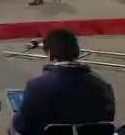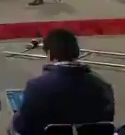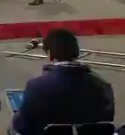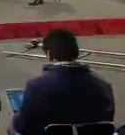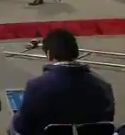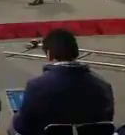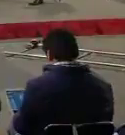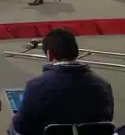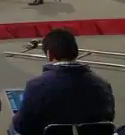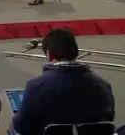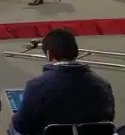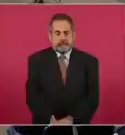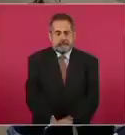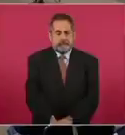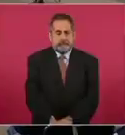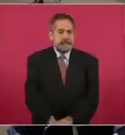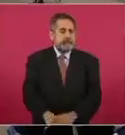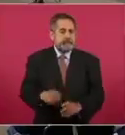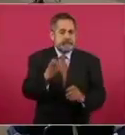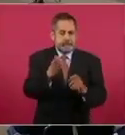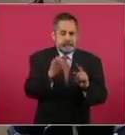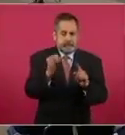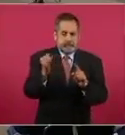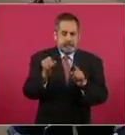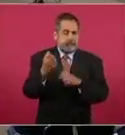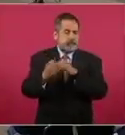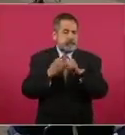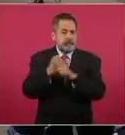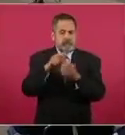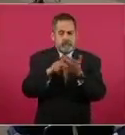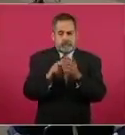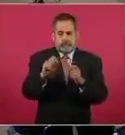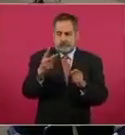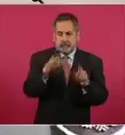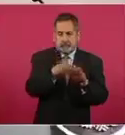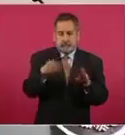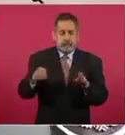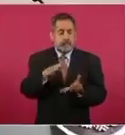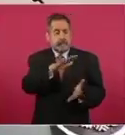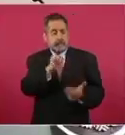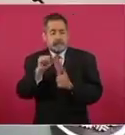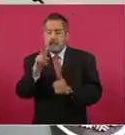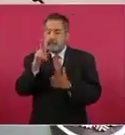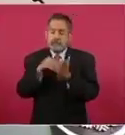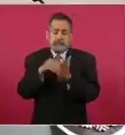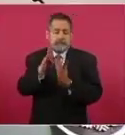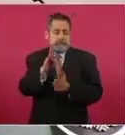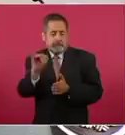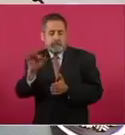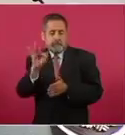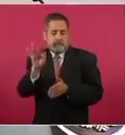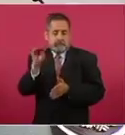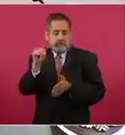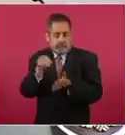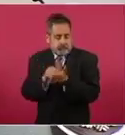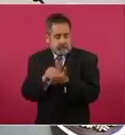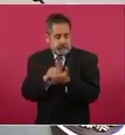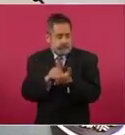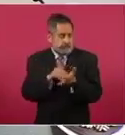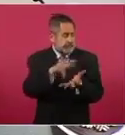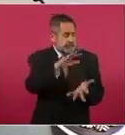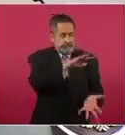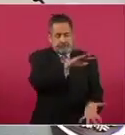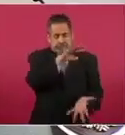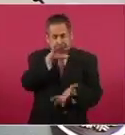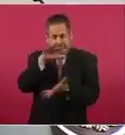En enero-junio del 2022 la recaudación ascendió a 2 billones 49 mil, lo que implica